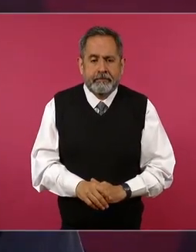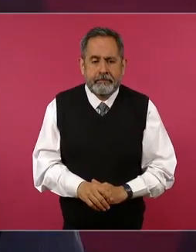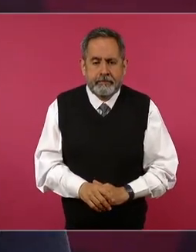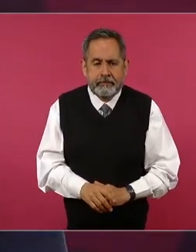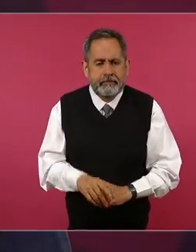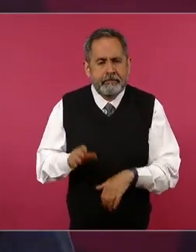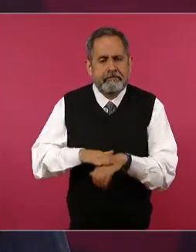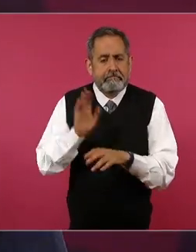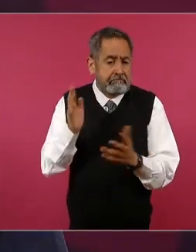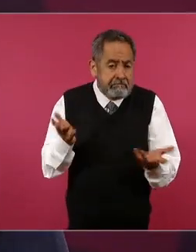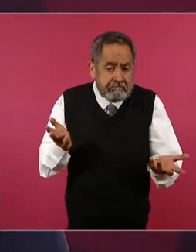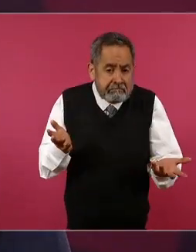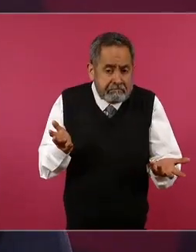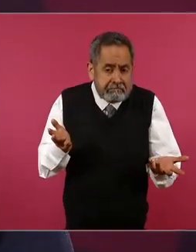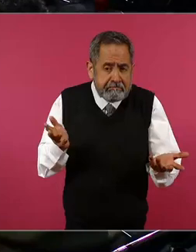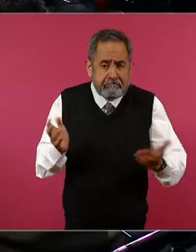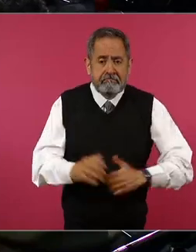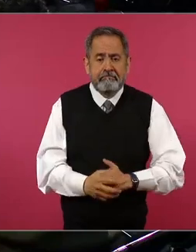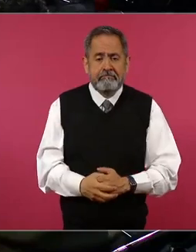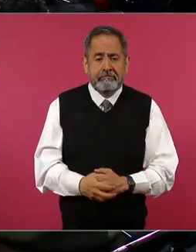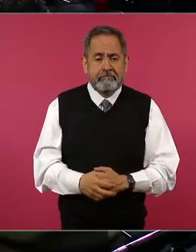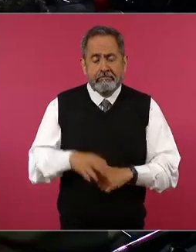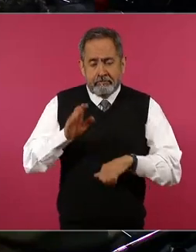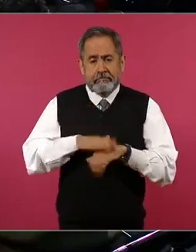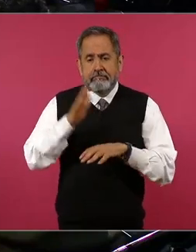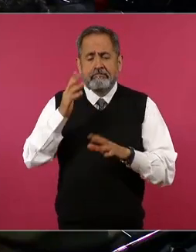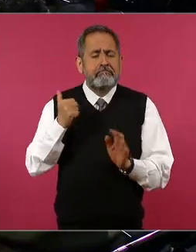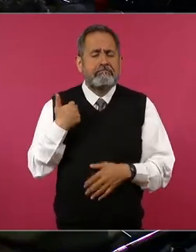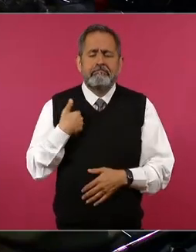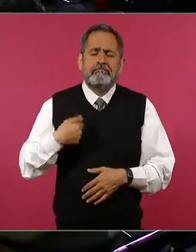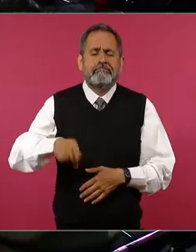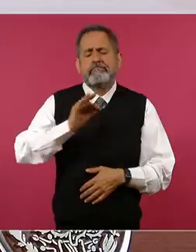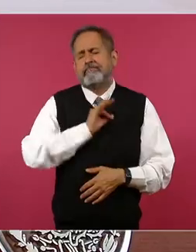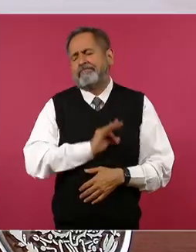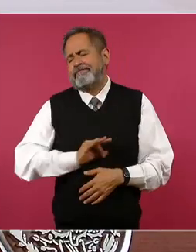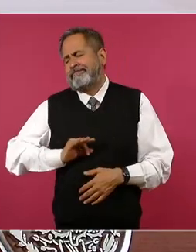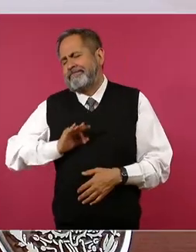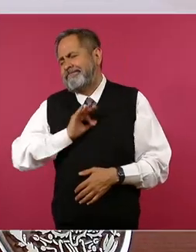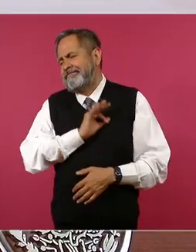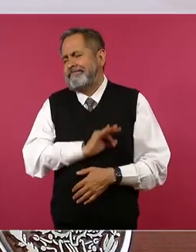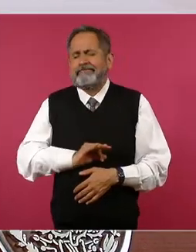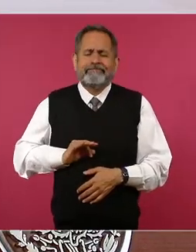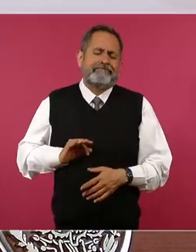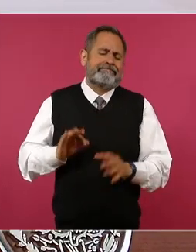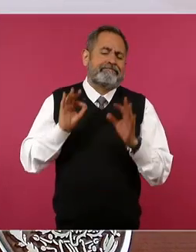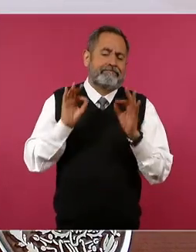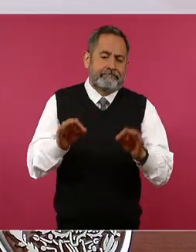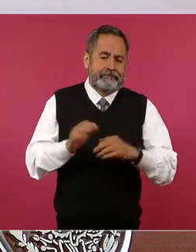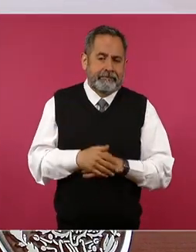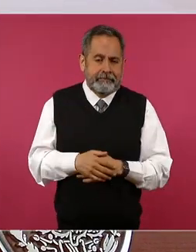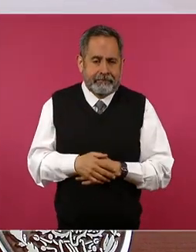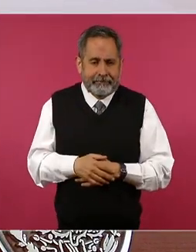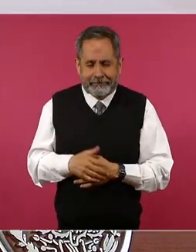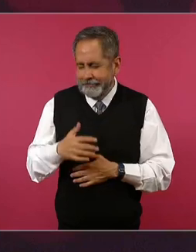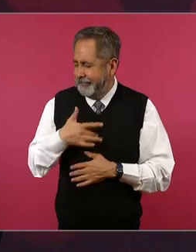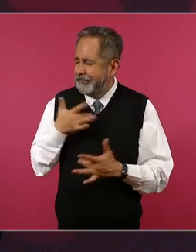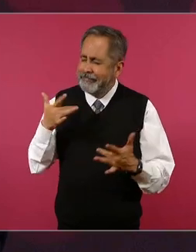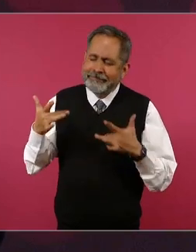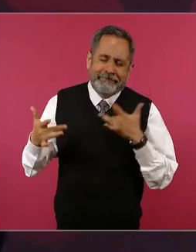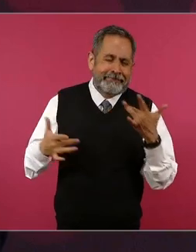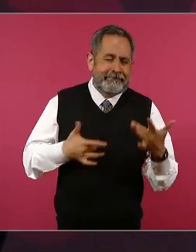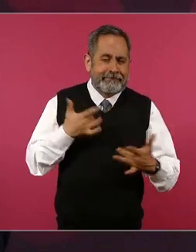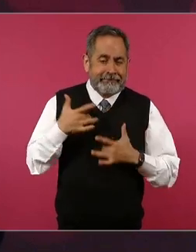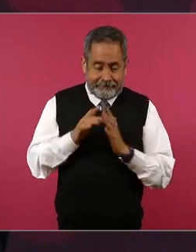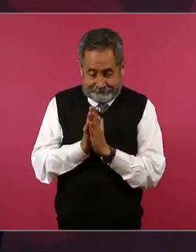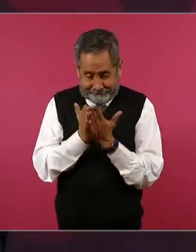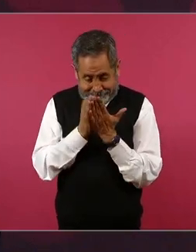¿qué más? que voy a ser muy feliz porque ya me estoy entusiasmando con